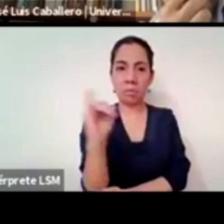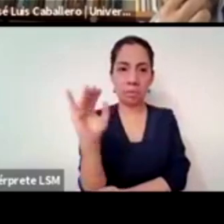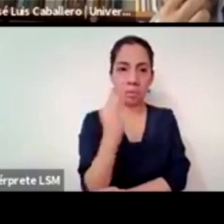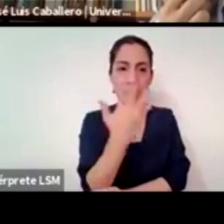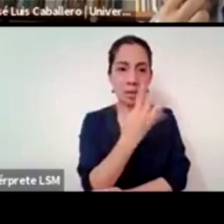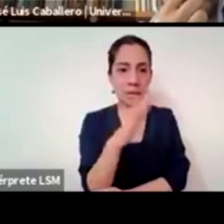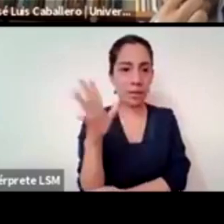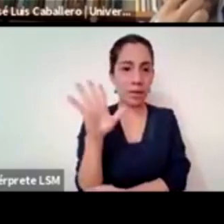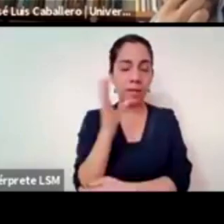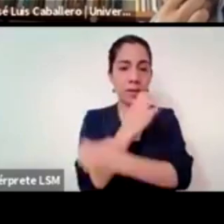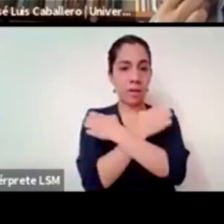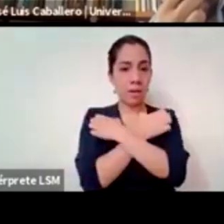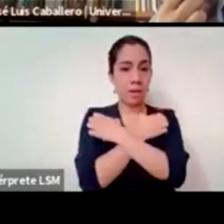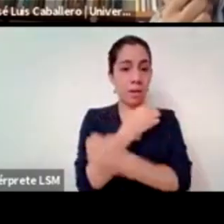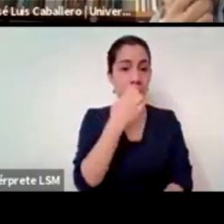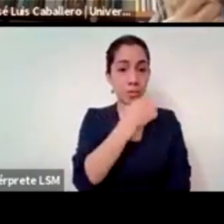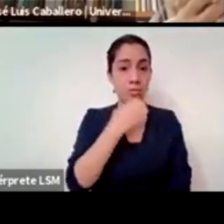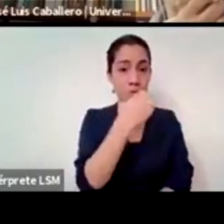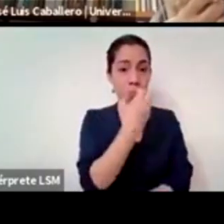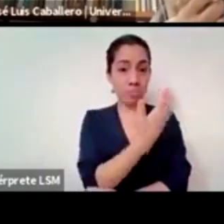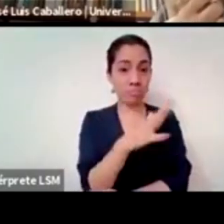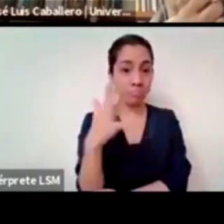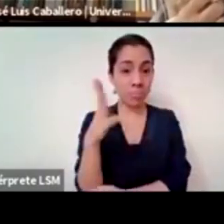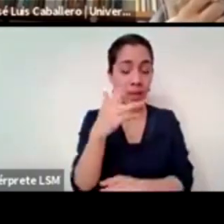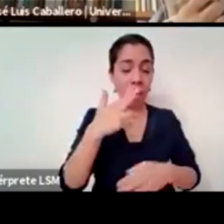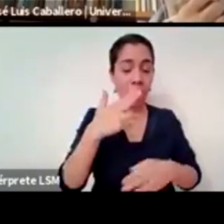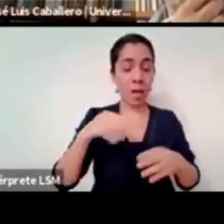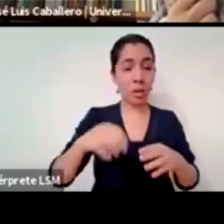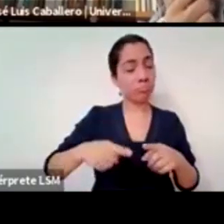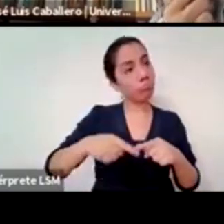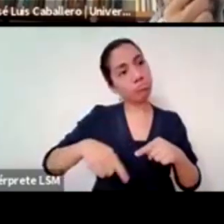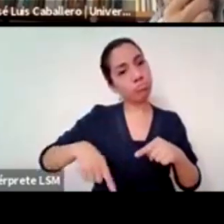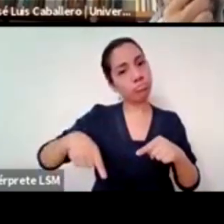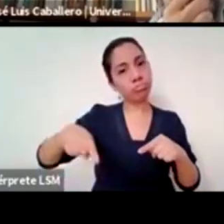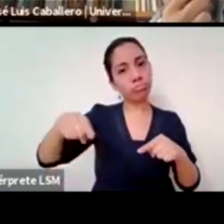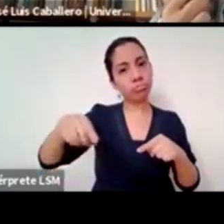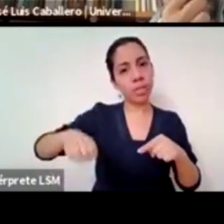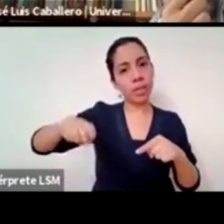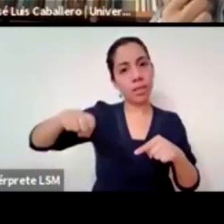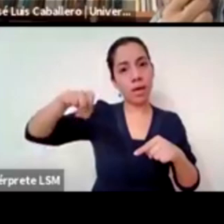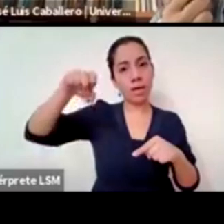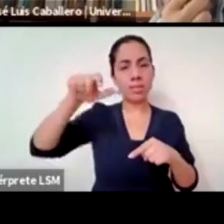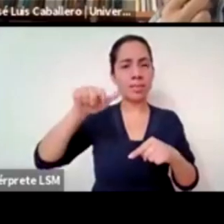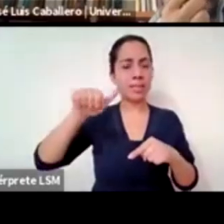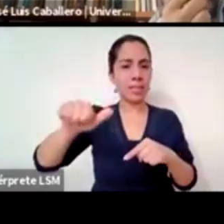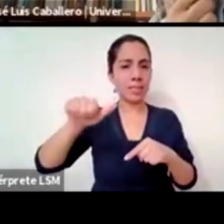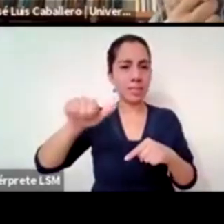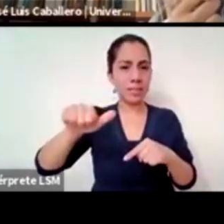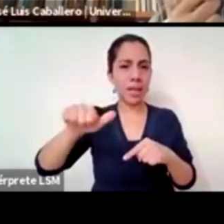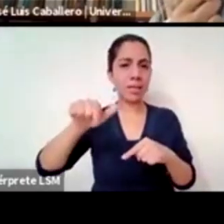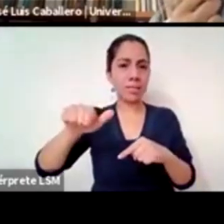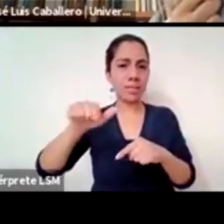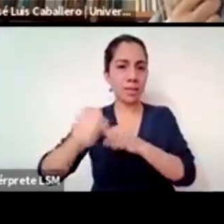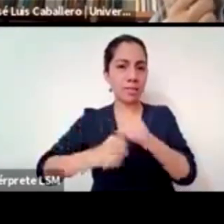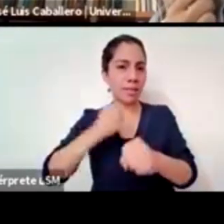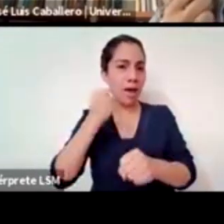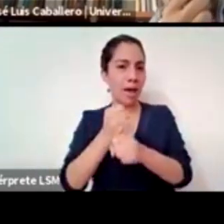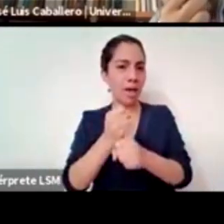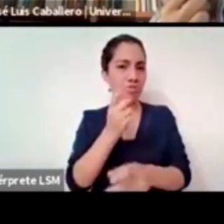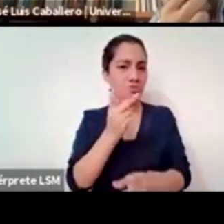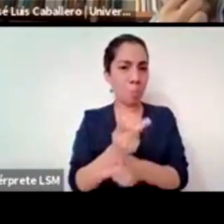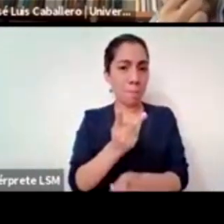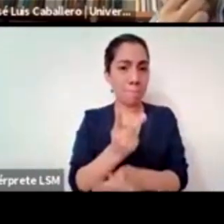pues hasta el bachillerato hasta los 16 18 años educan en la